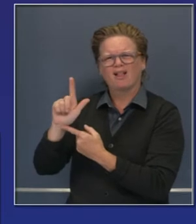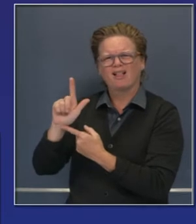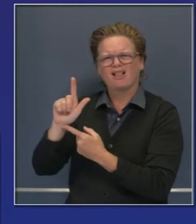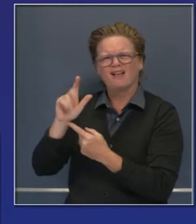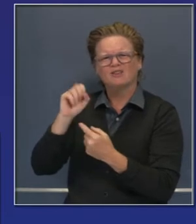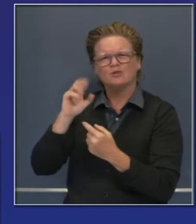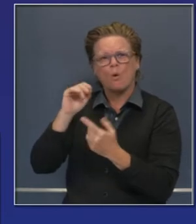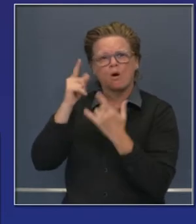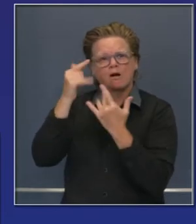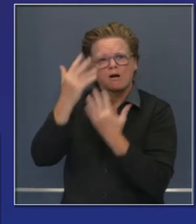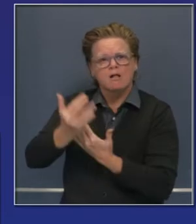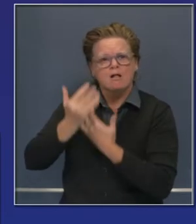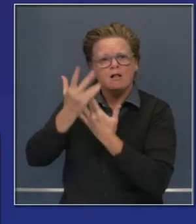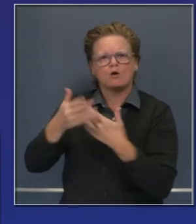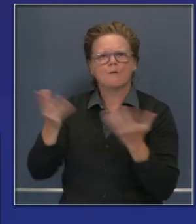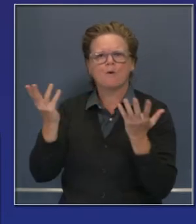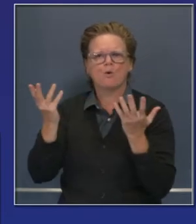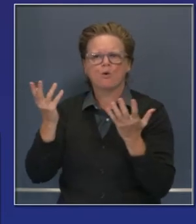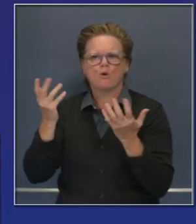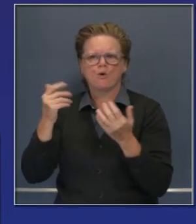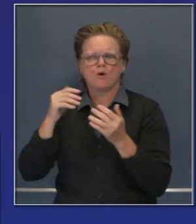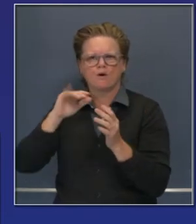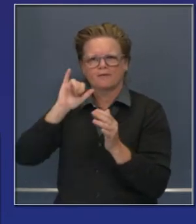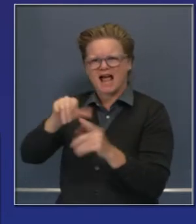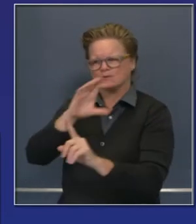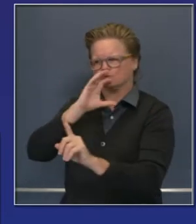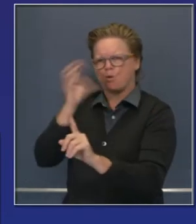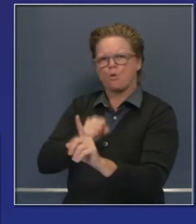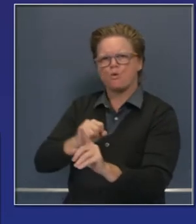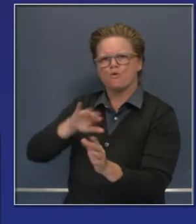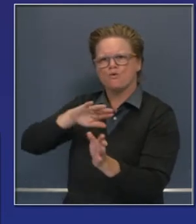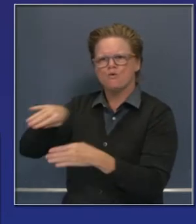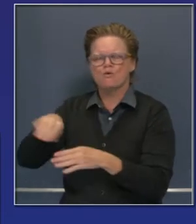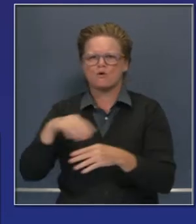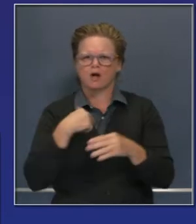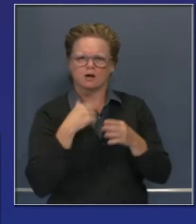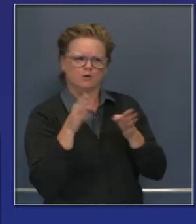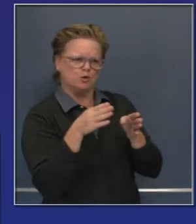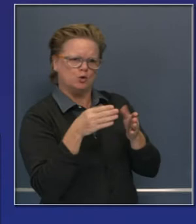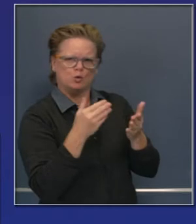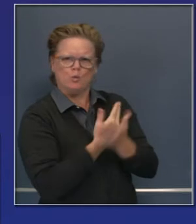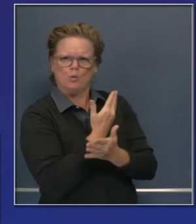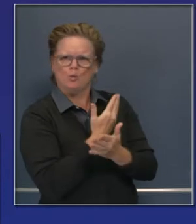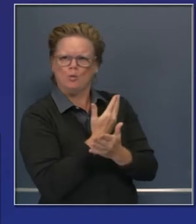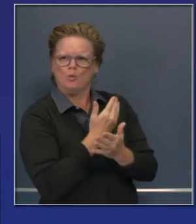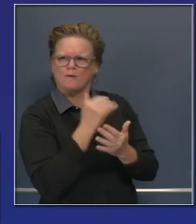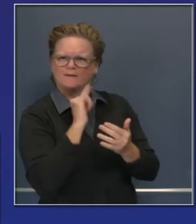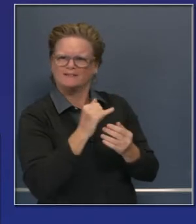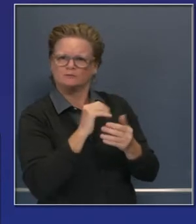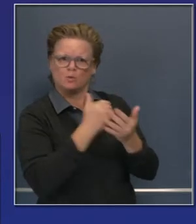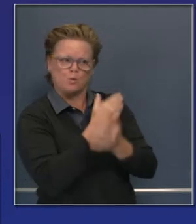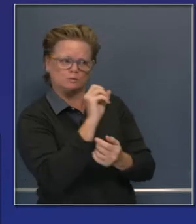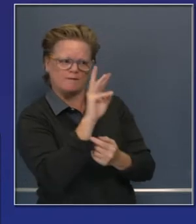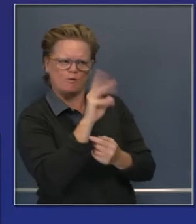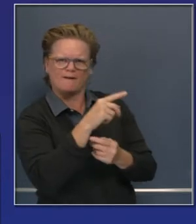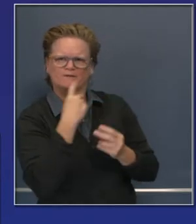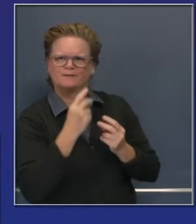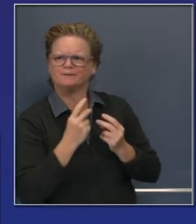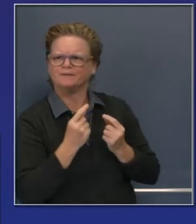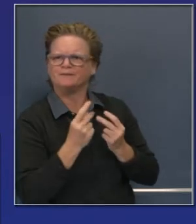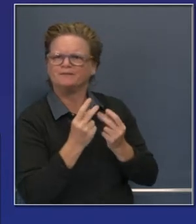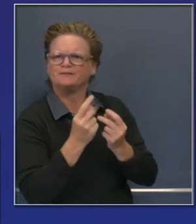inaceptable. Así que nosotros pensamos, Yolanda en un momento hablará de todo esto, pero pensamos que este reinicio